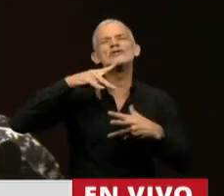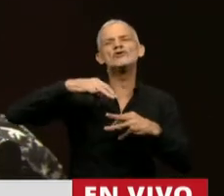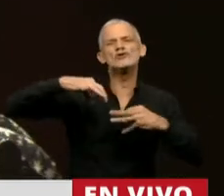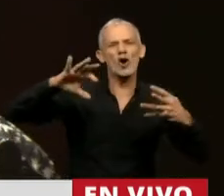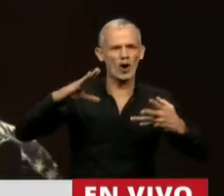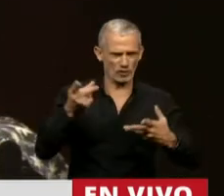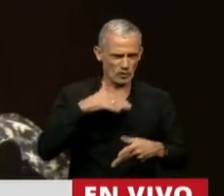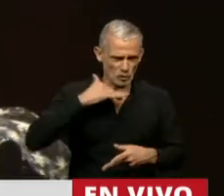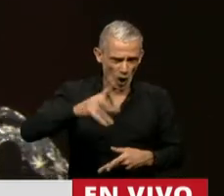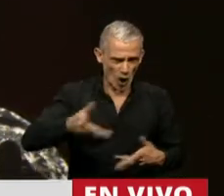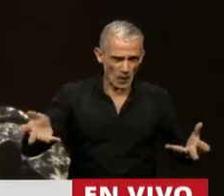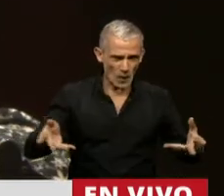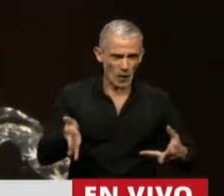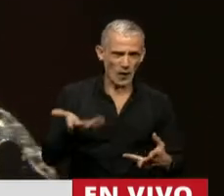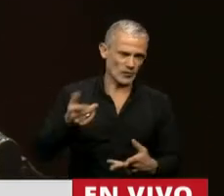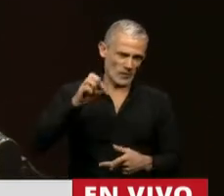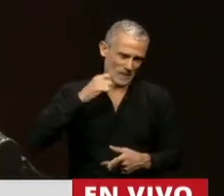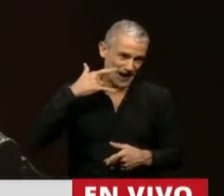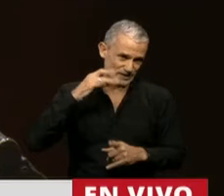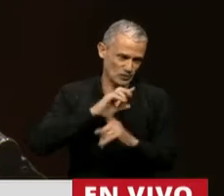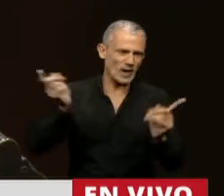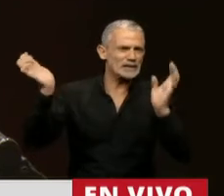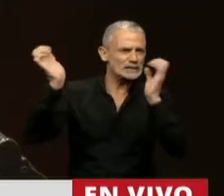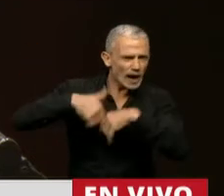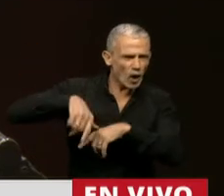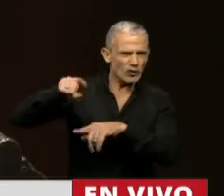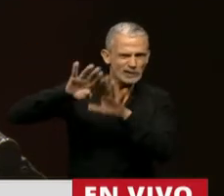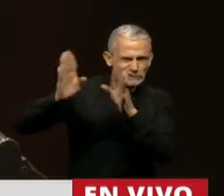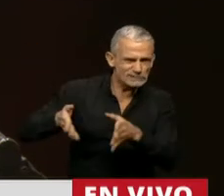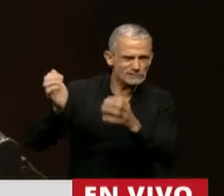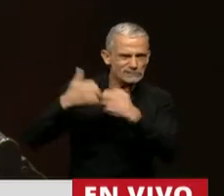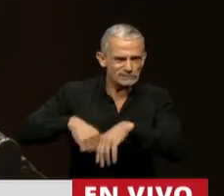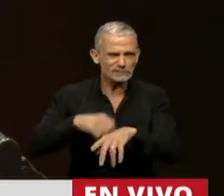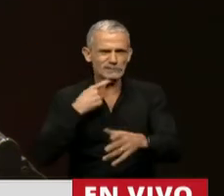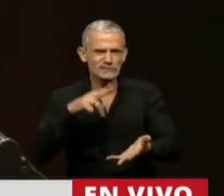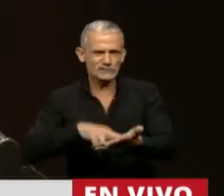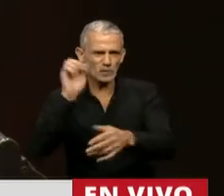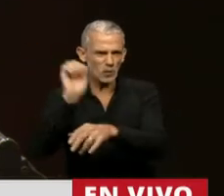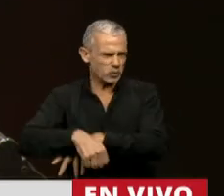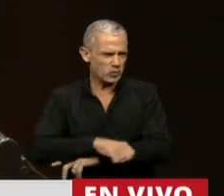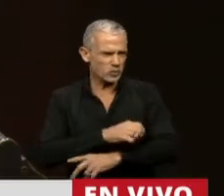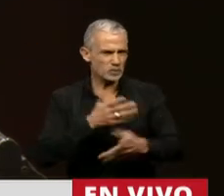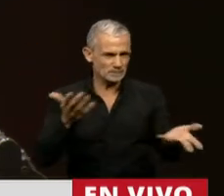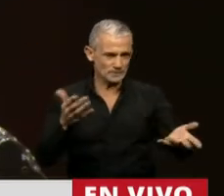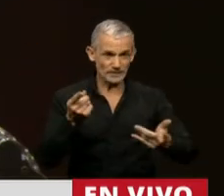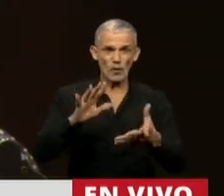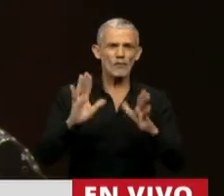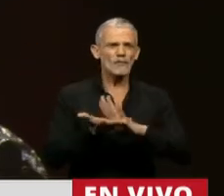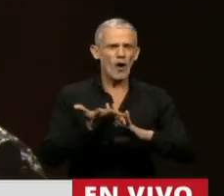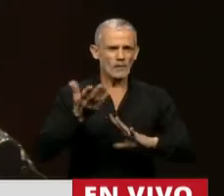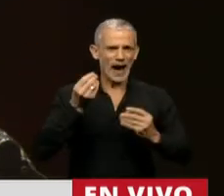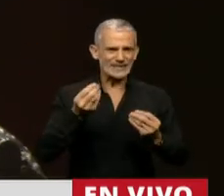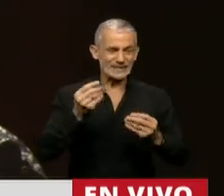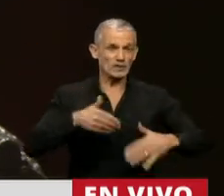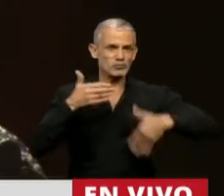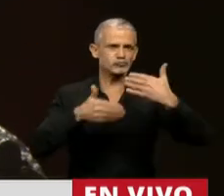delitos, no son paraísos fiscales, son guaridas fiscales, son lugares de evasión de dinero. Tiene que ver con este modelo que